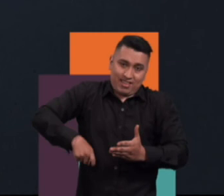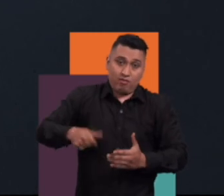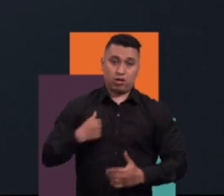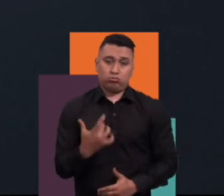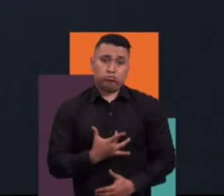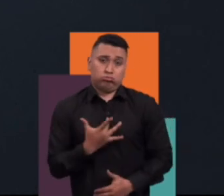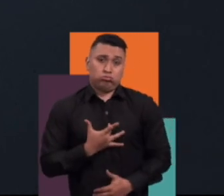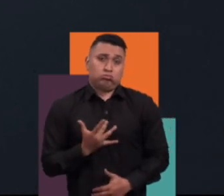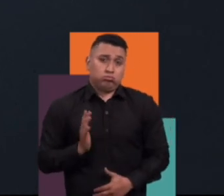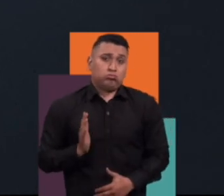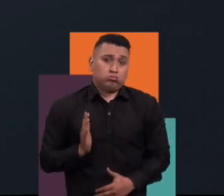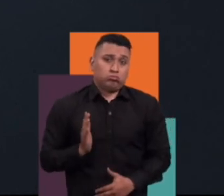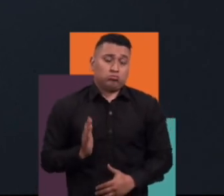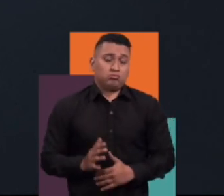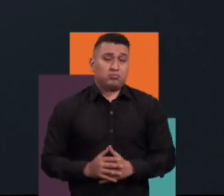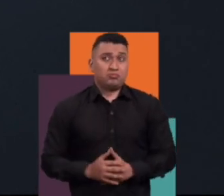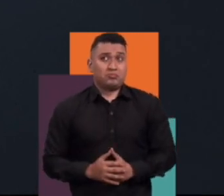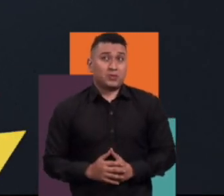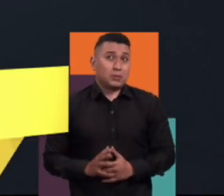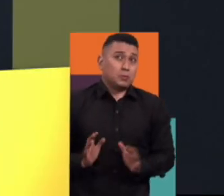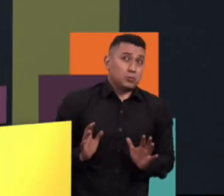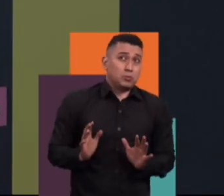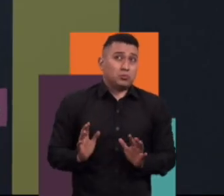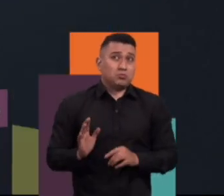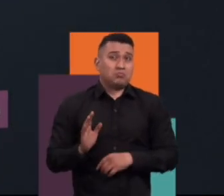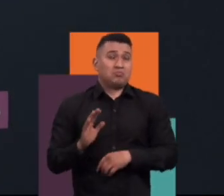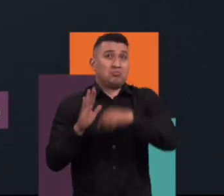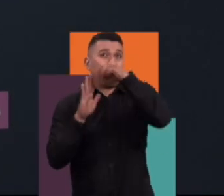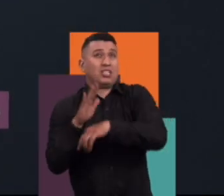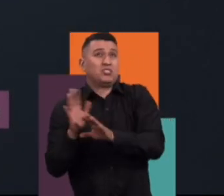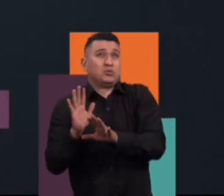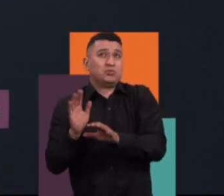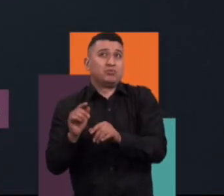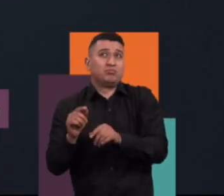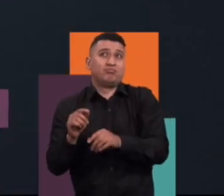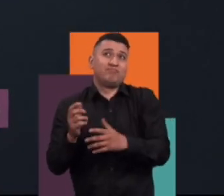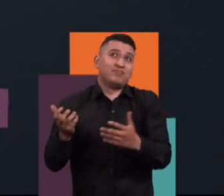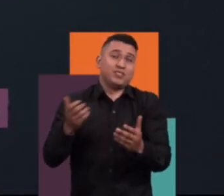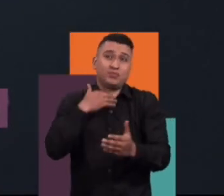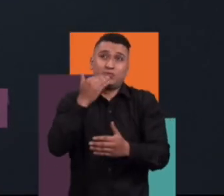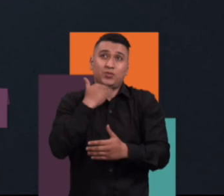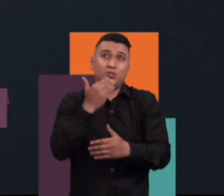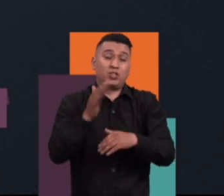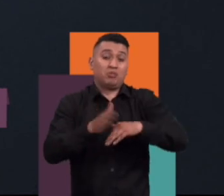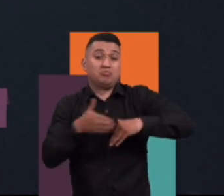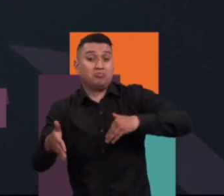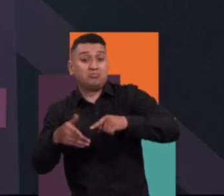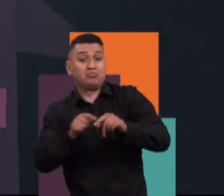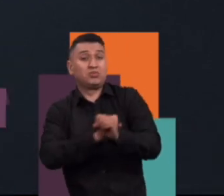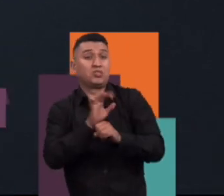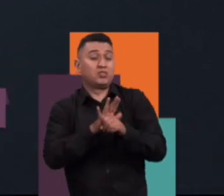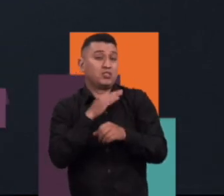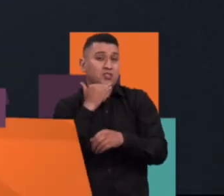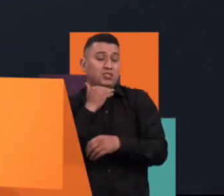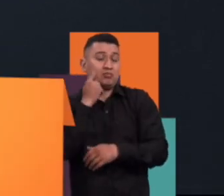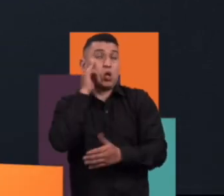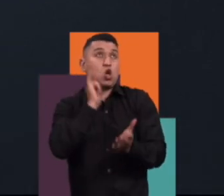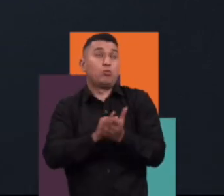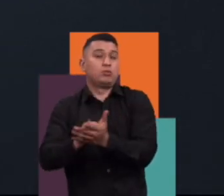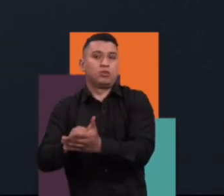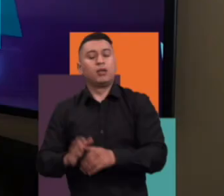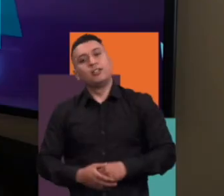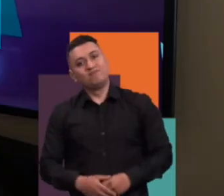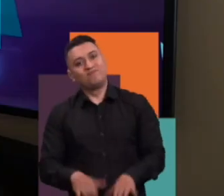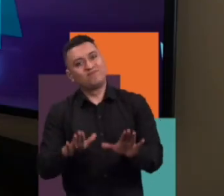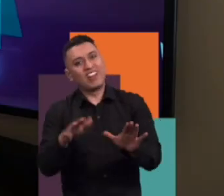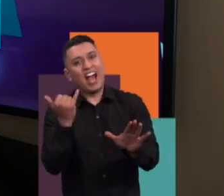y posible. Entonces, pues, no le doy más de profundidad a esto. No creo que la aventura no va a cambiar con la post-pandemia. Seguirá igual.